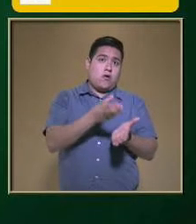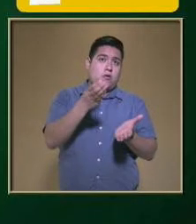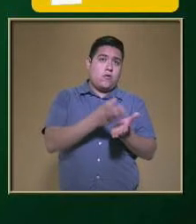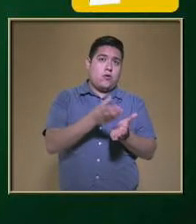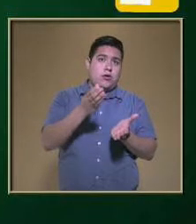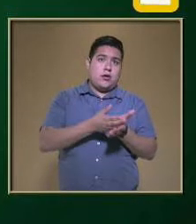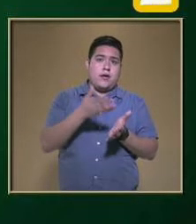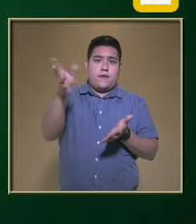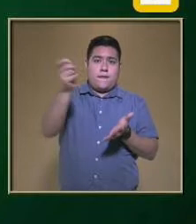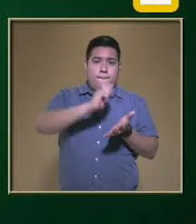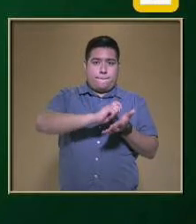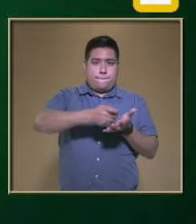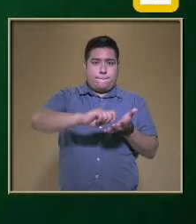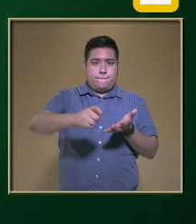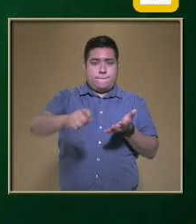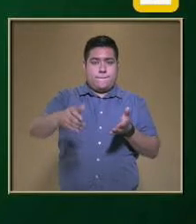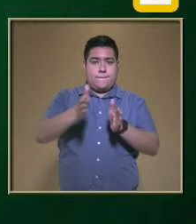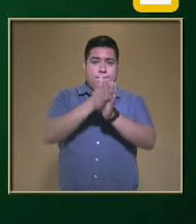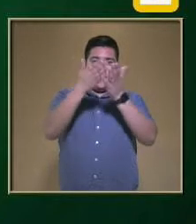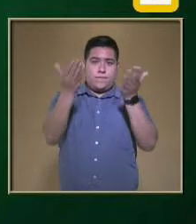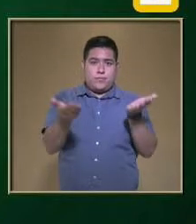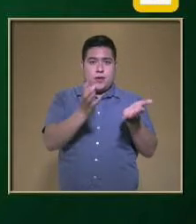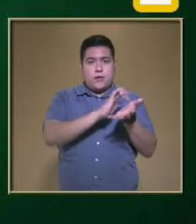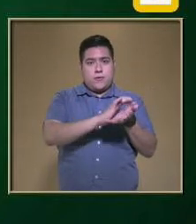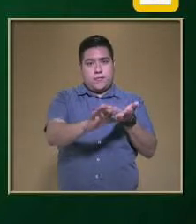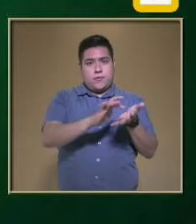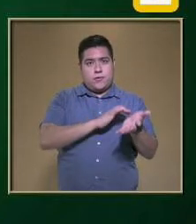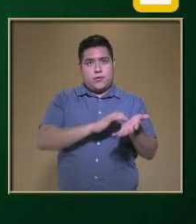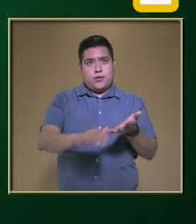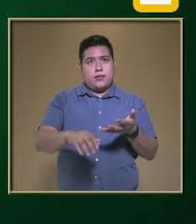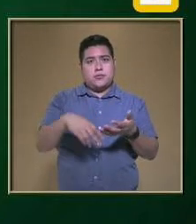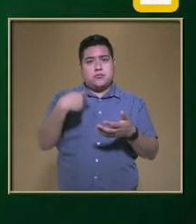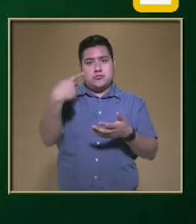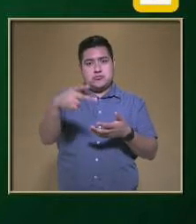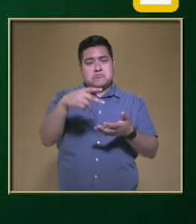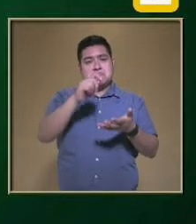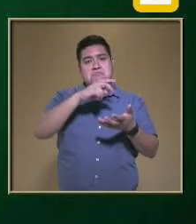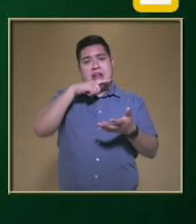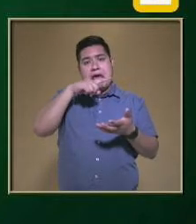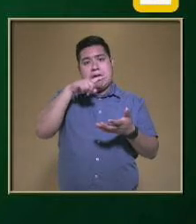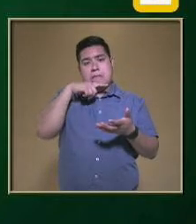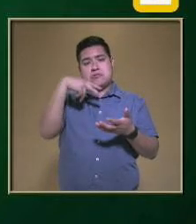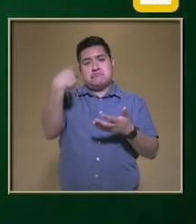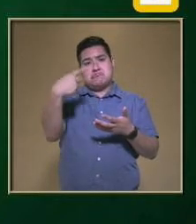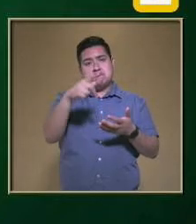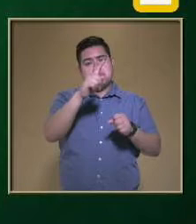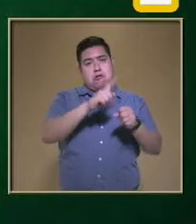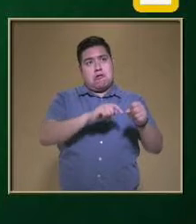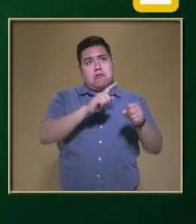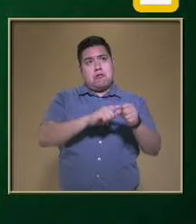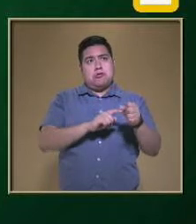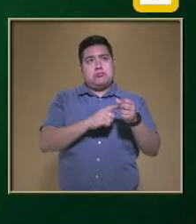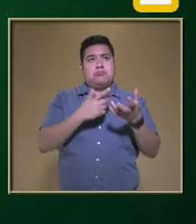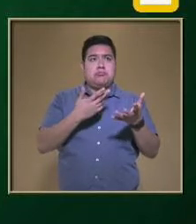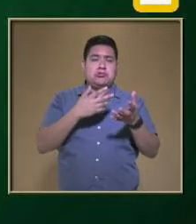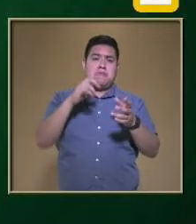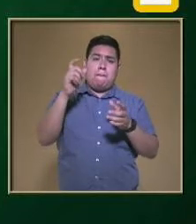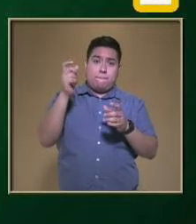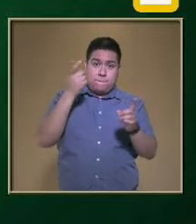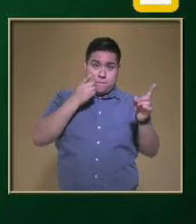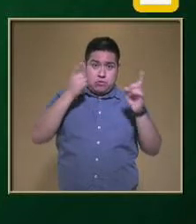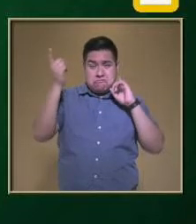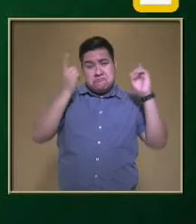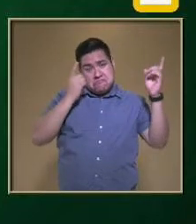notas El libro de texto Y sus lápices Colores Porque pues Surgen interrogantes Surgen preguntas